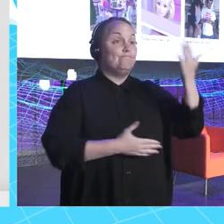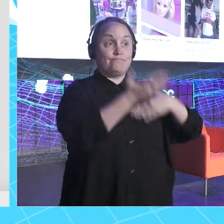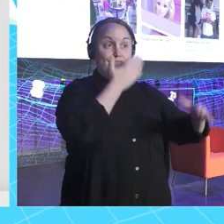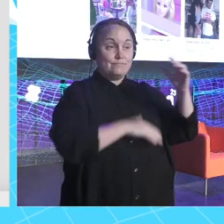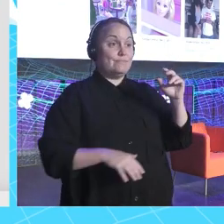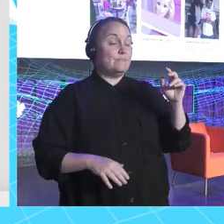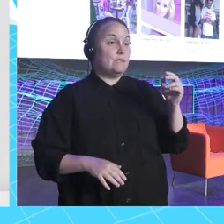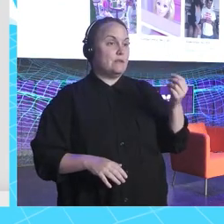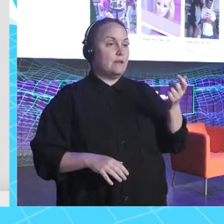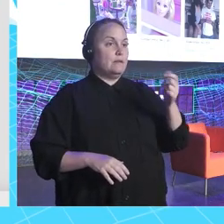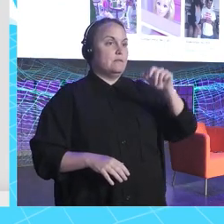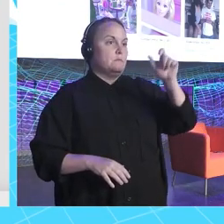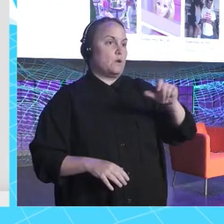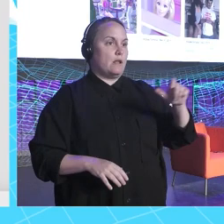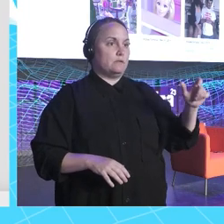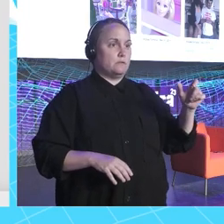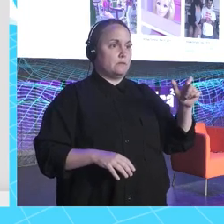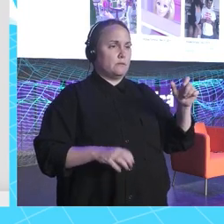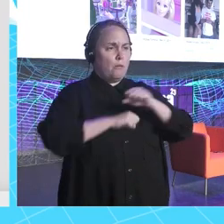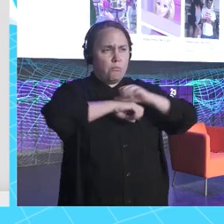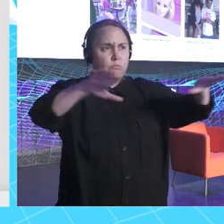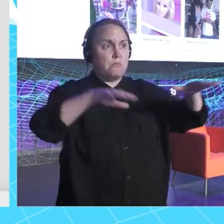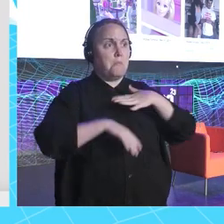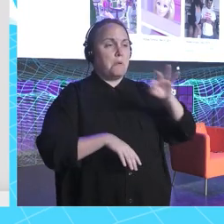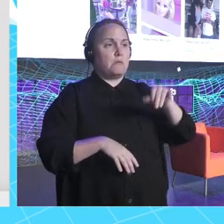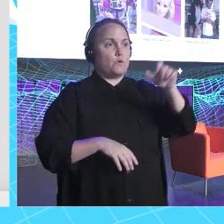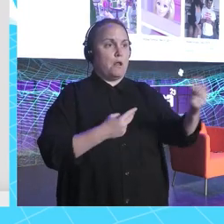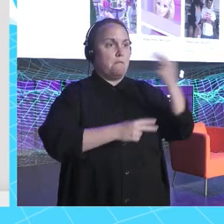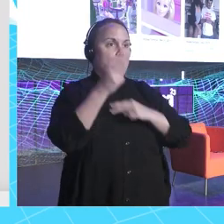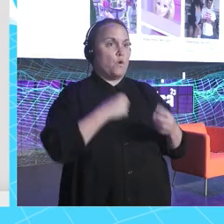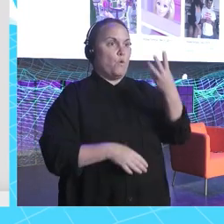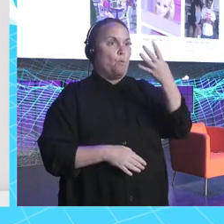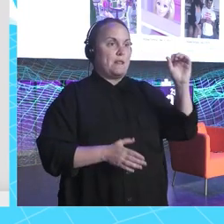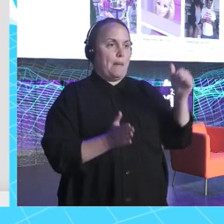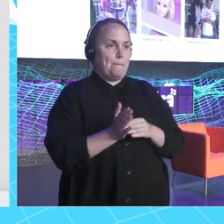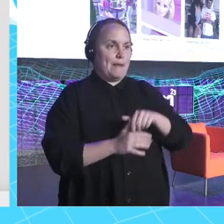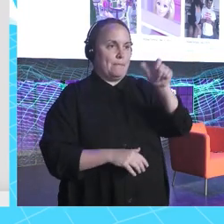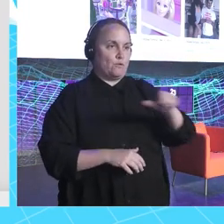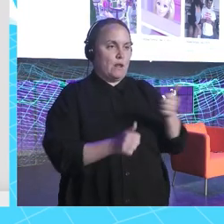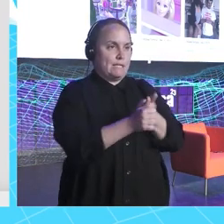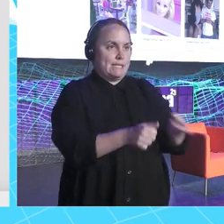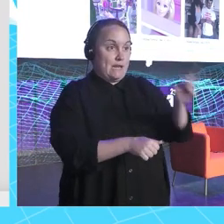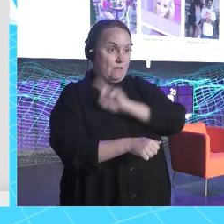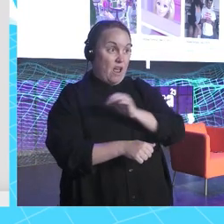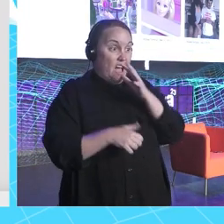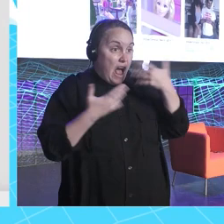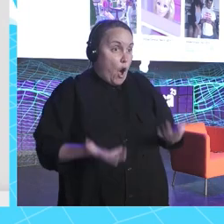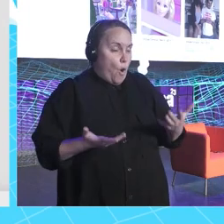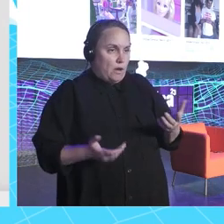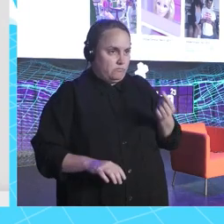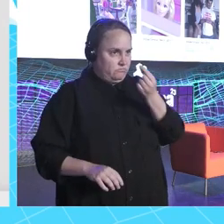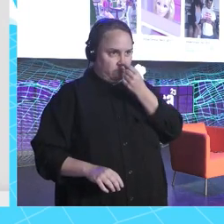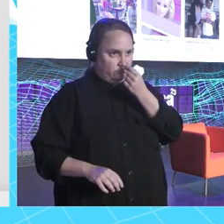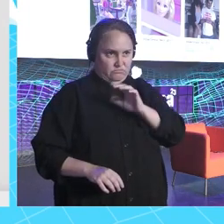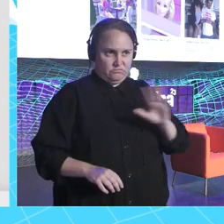persona más famosa a lo mejor tenía como 40.000 seguidores o así. Claro, ahora mismo 40.000 seguidores, si lo veis, con todos los influencers y toda la peña que hay, es como 40